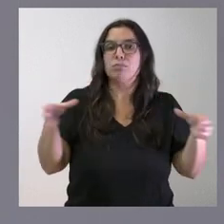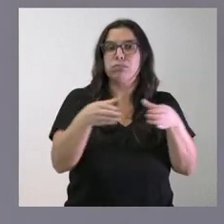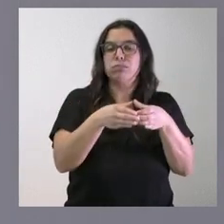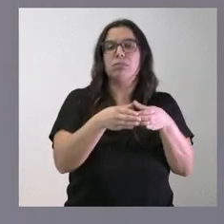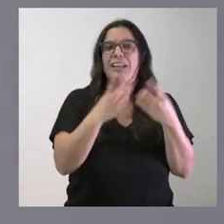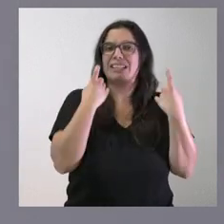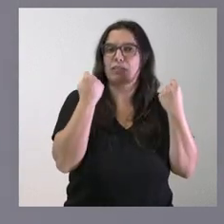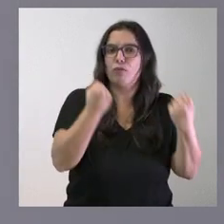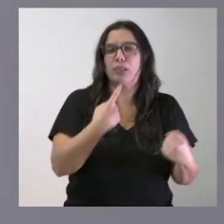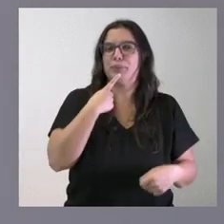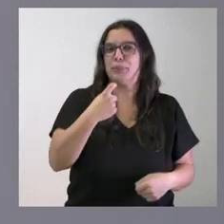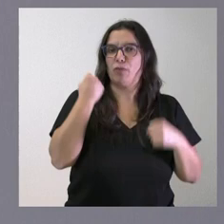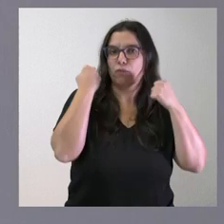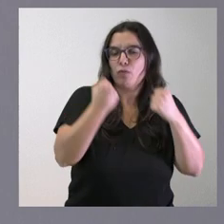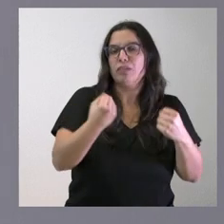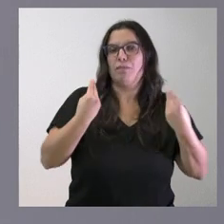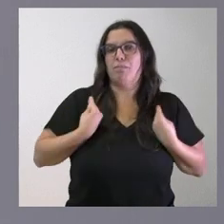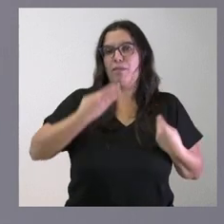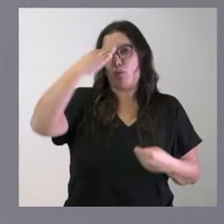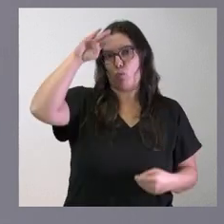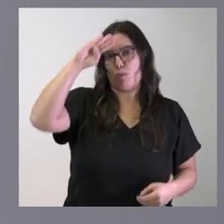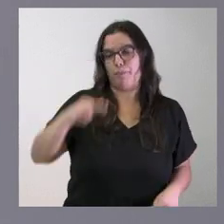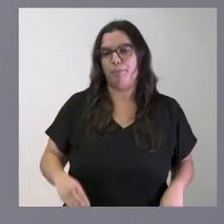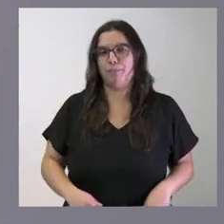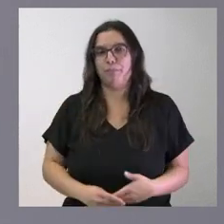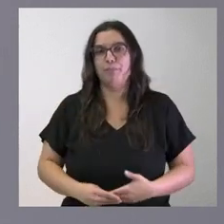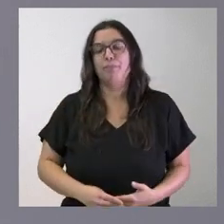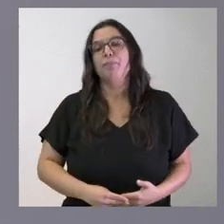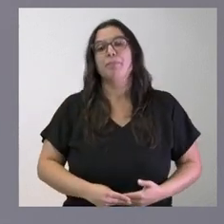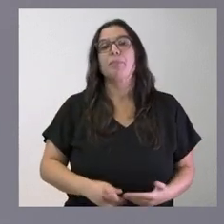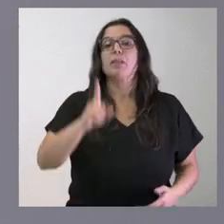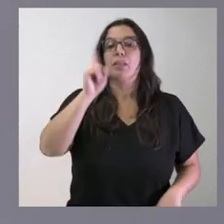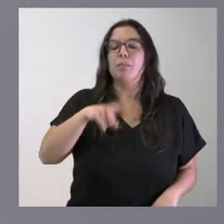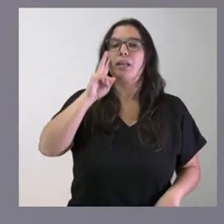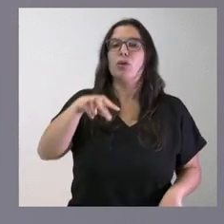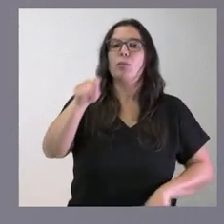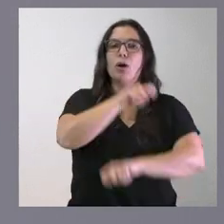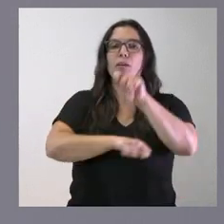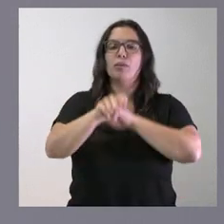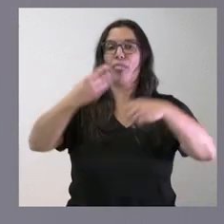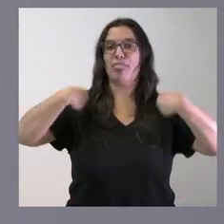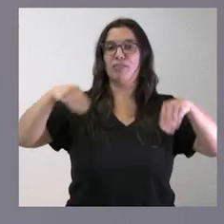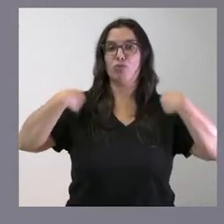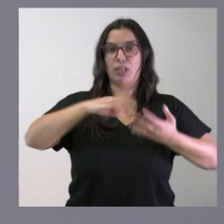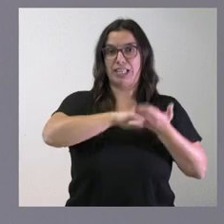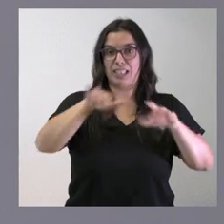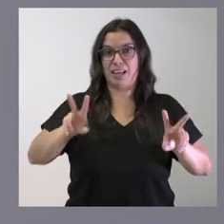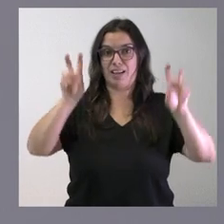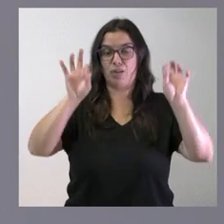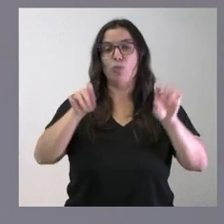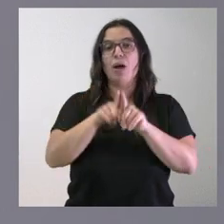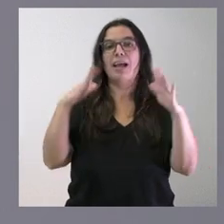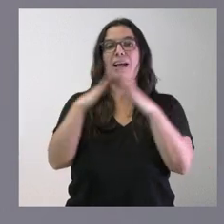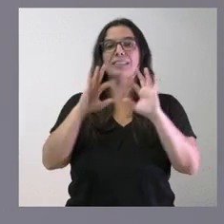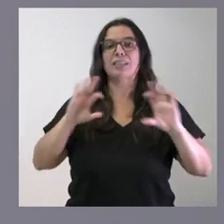y con tantas dificultades como la que reside en Cuba. Así mismo, hemos reconocido a la Asociación Disfruta Castilla y León como casa de la